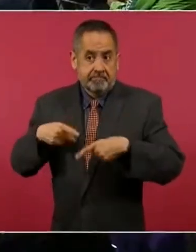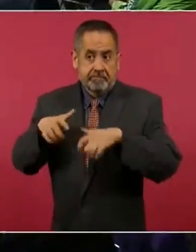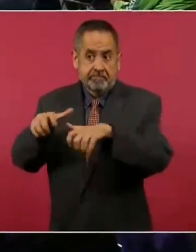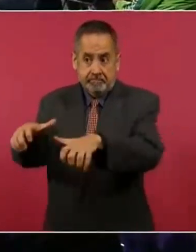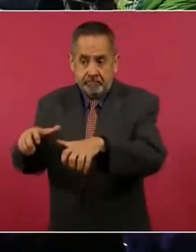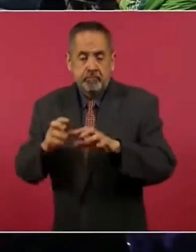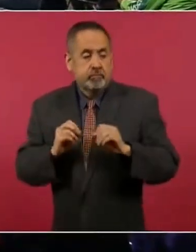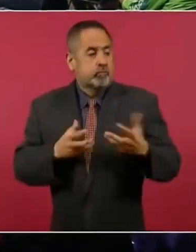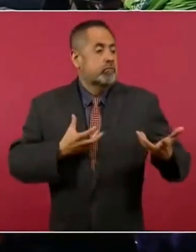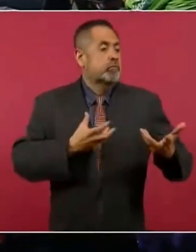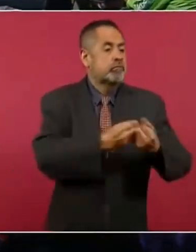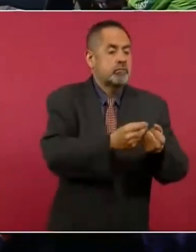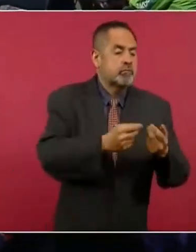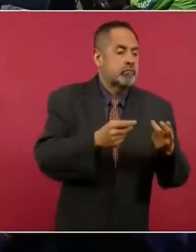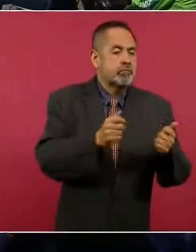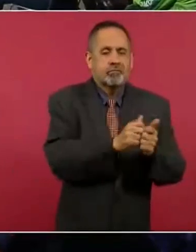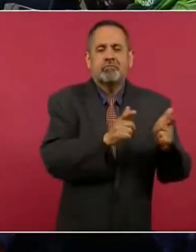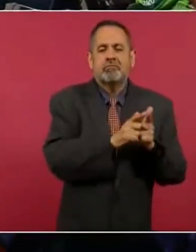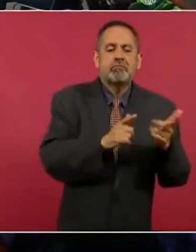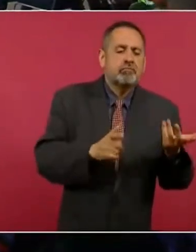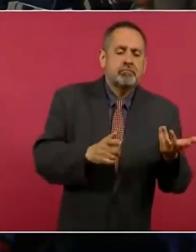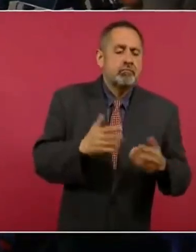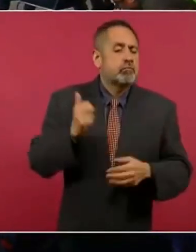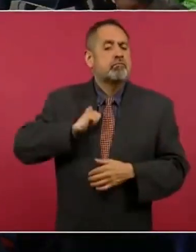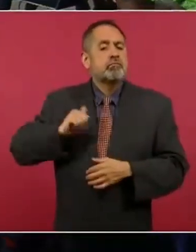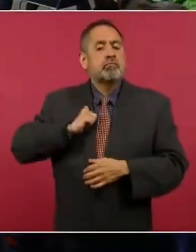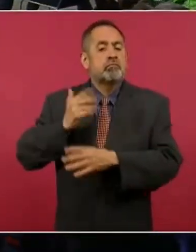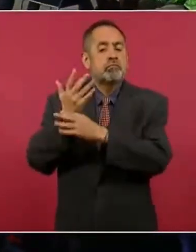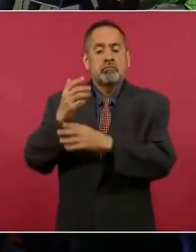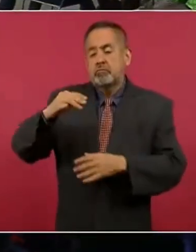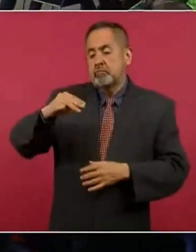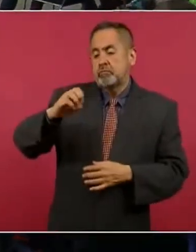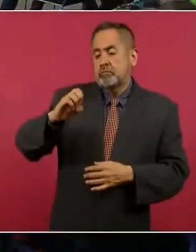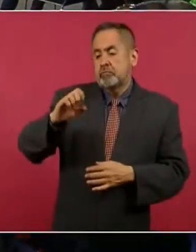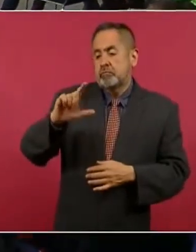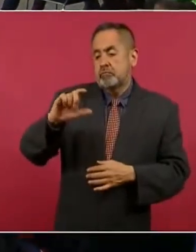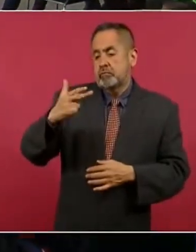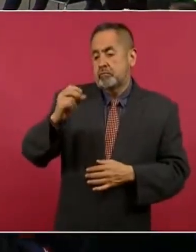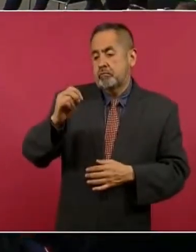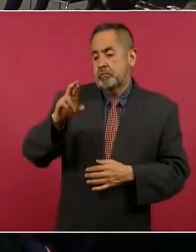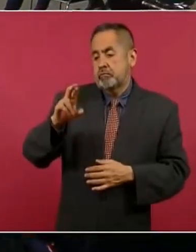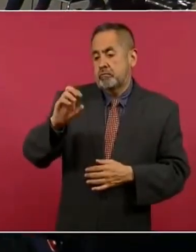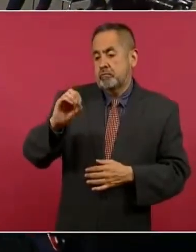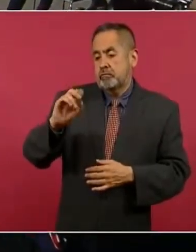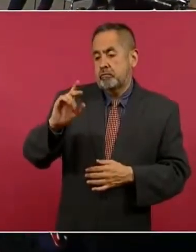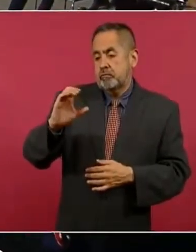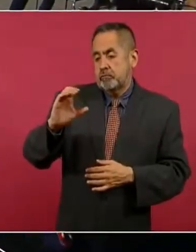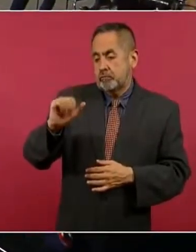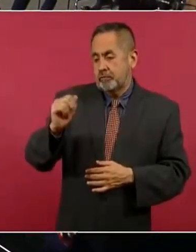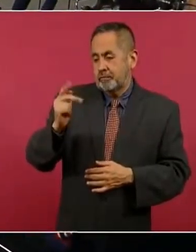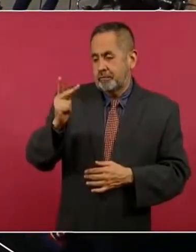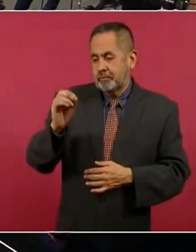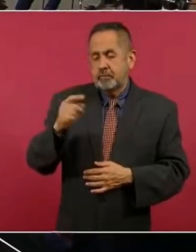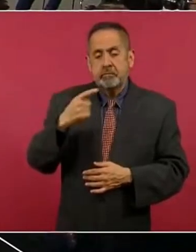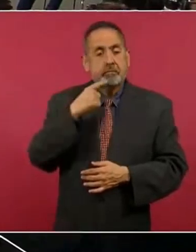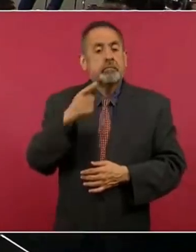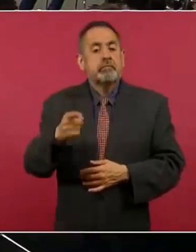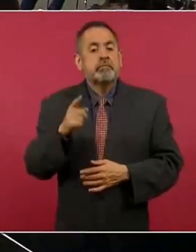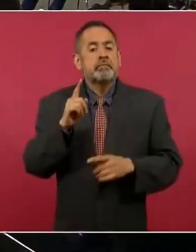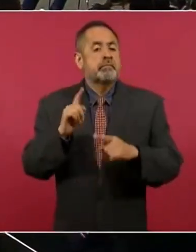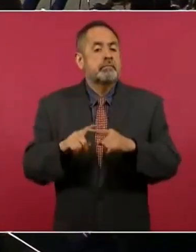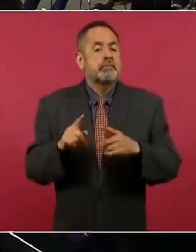Decía Melchor Ocampo que los moderados no eran más